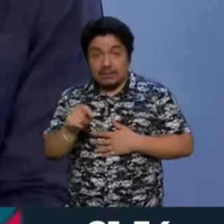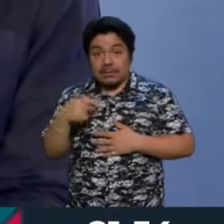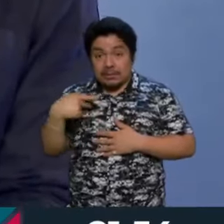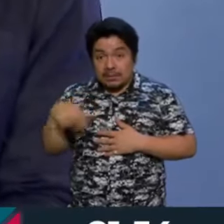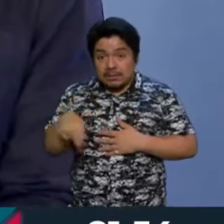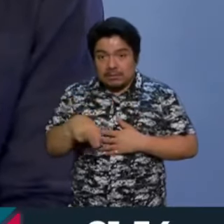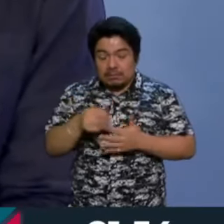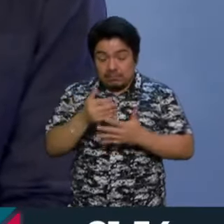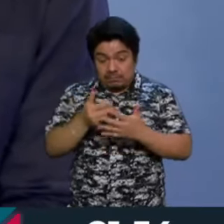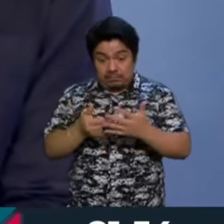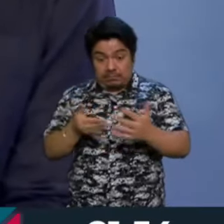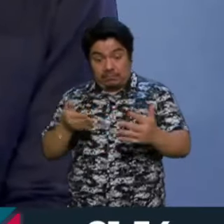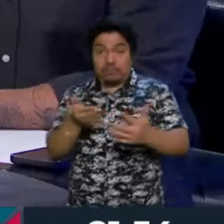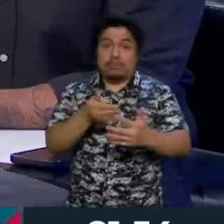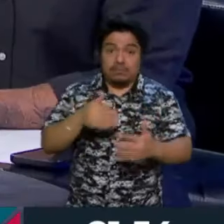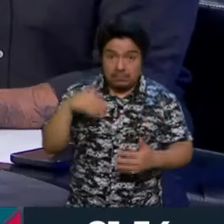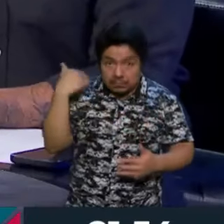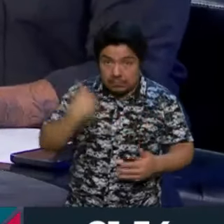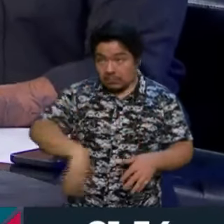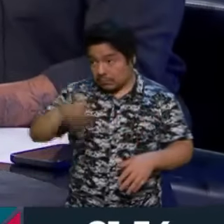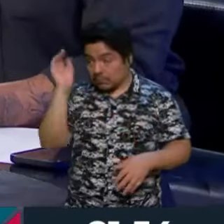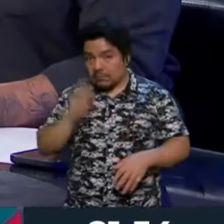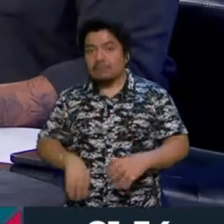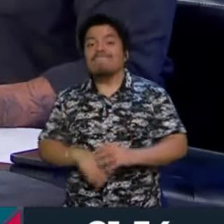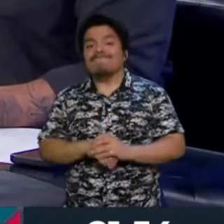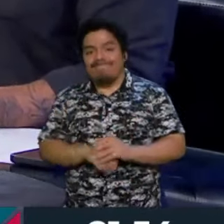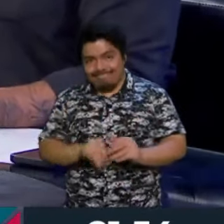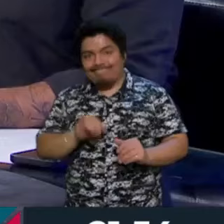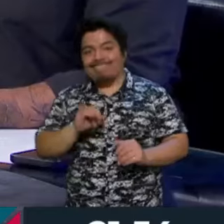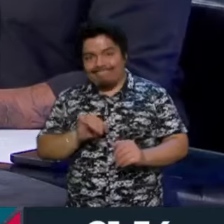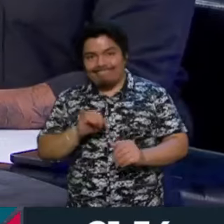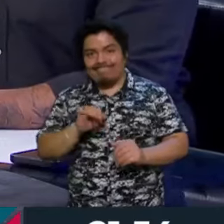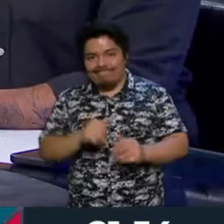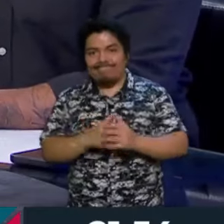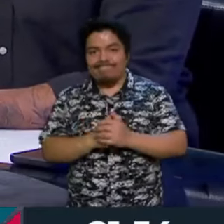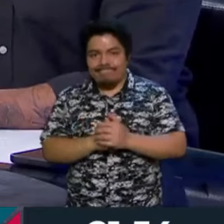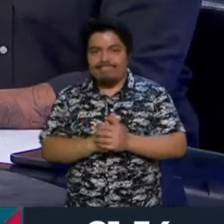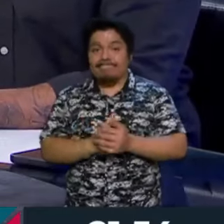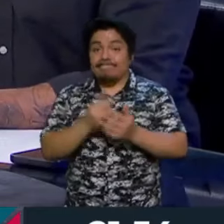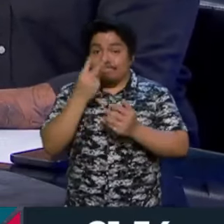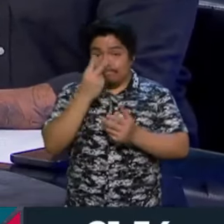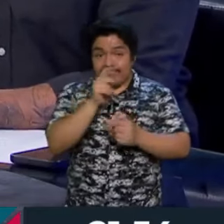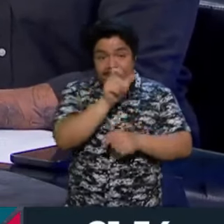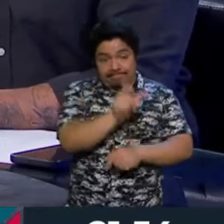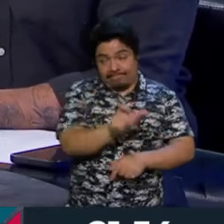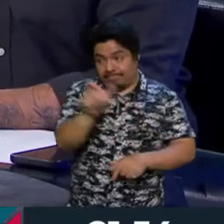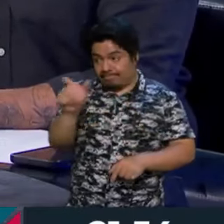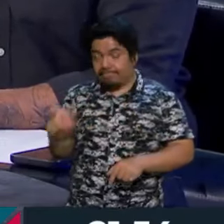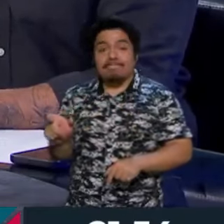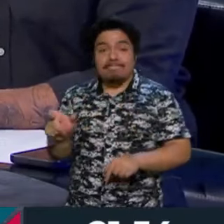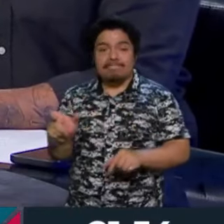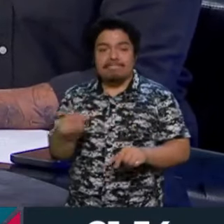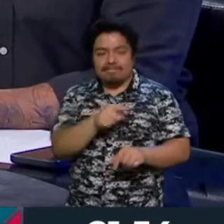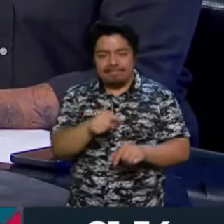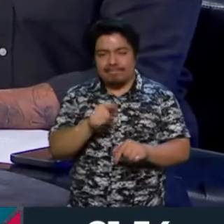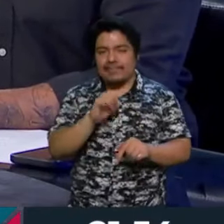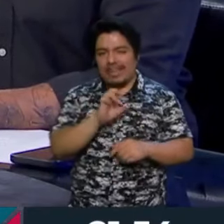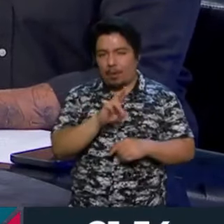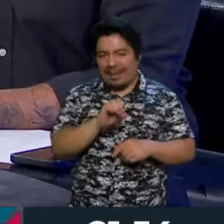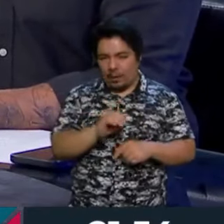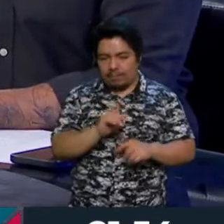¿entra con todo desde el primer capítulo? Entra con todo desde el principio. Y hay dos perfiles de personajes que entrevista Romero.